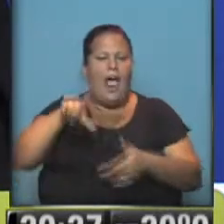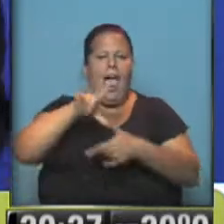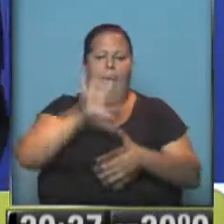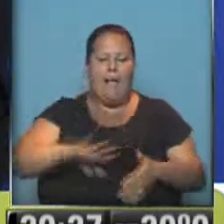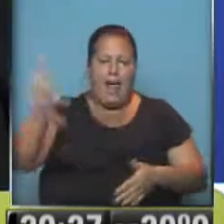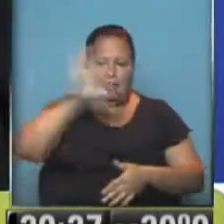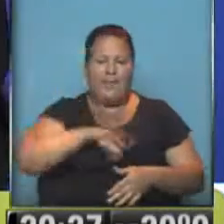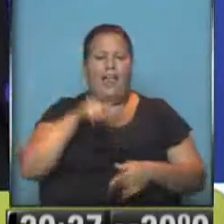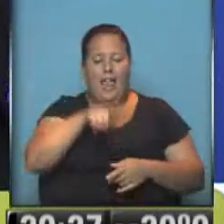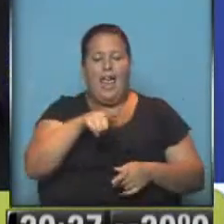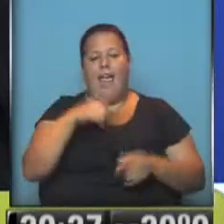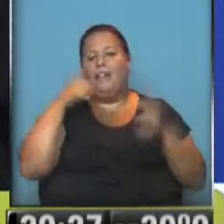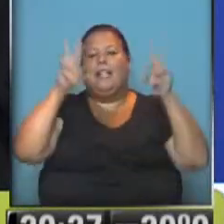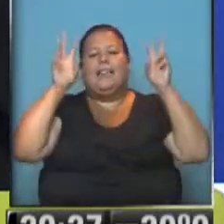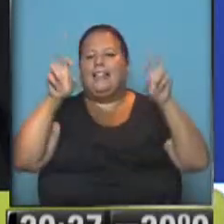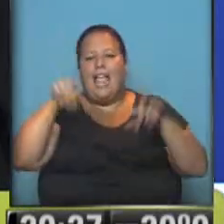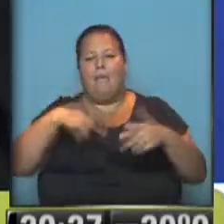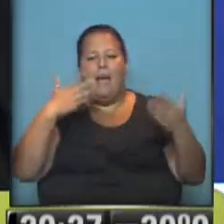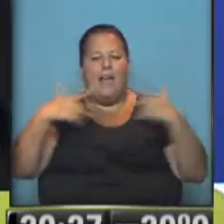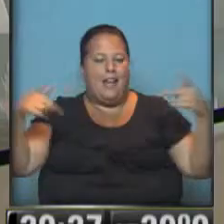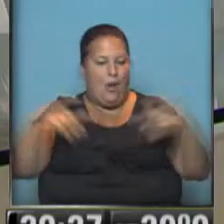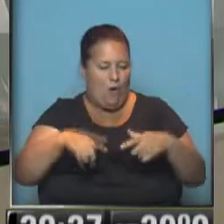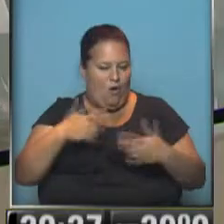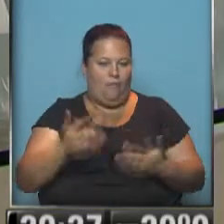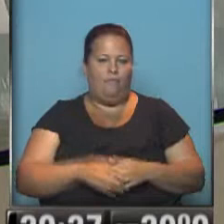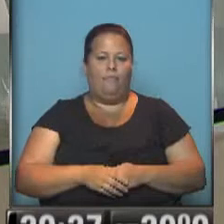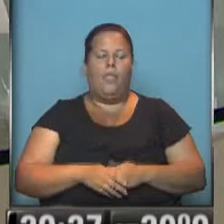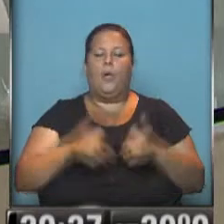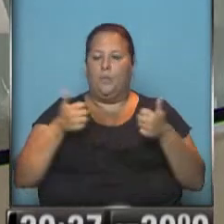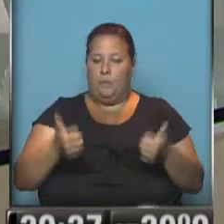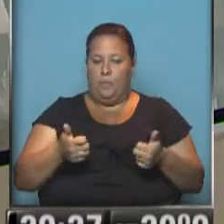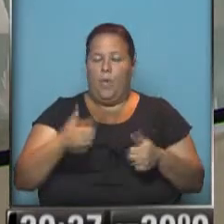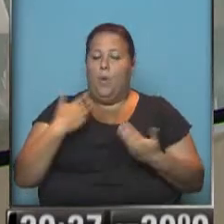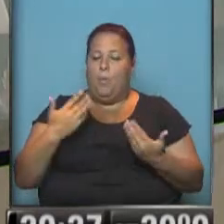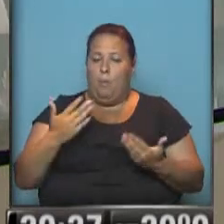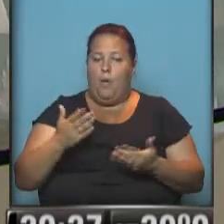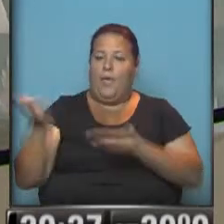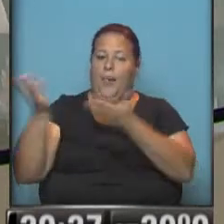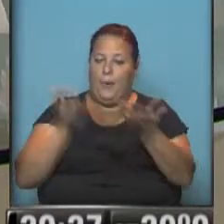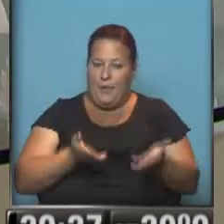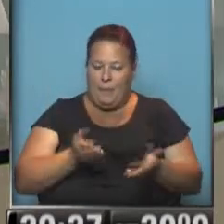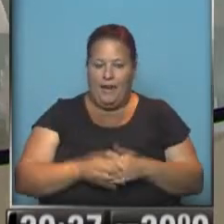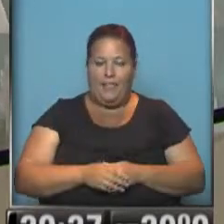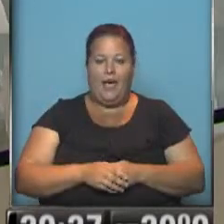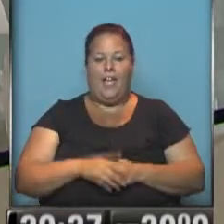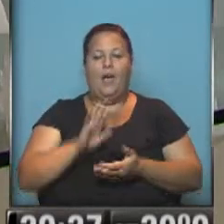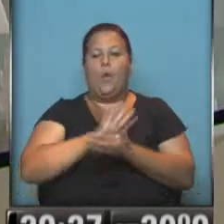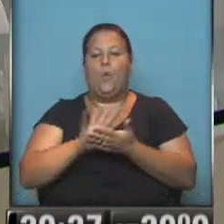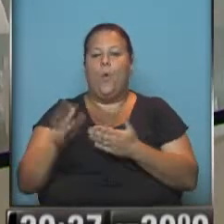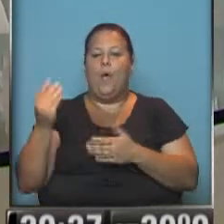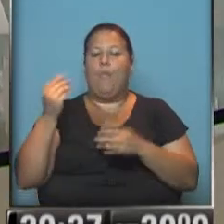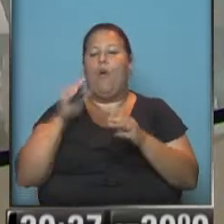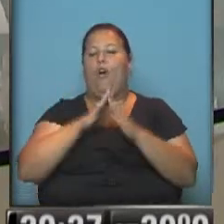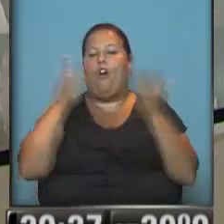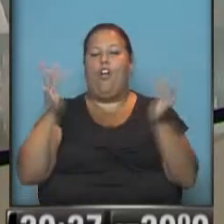Latina, es uno de los ejes de este foro, sin lugar a dudas. Muy bien, ¿le podemos dar la bienvenida a un nuevo portal